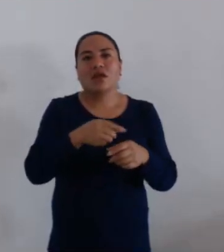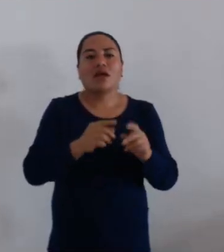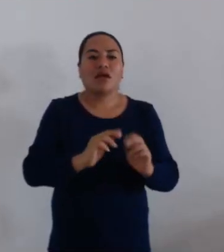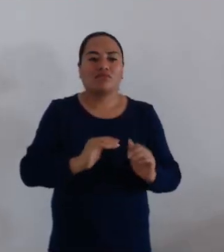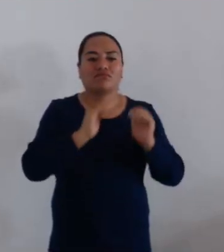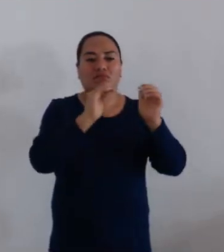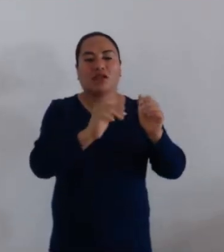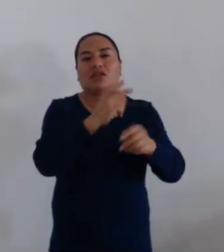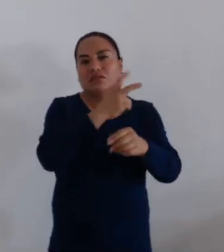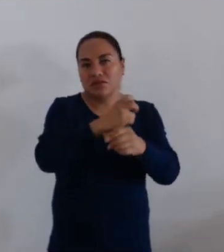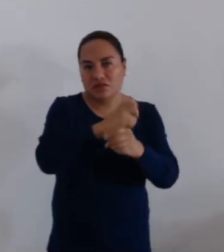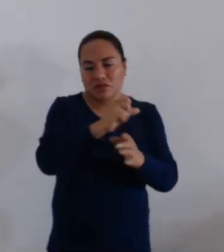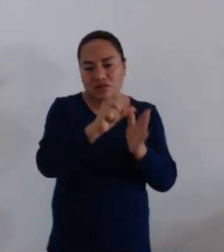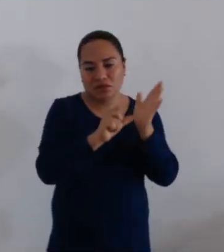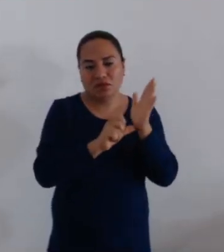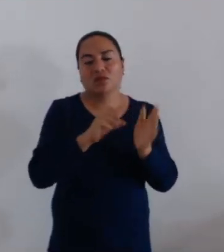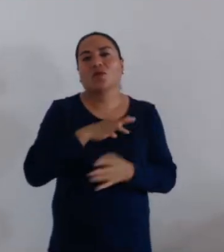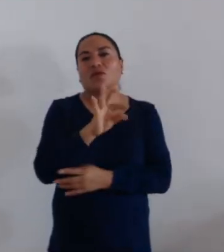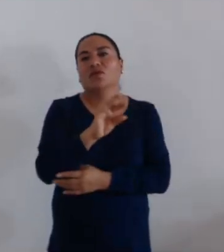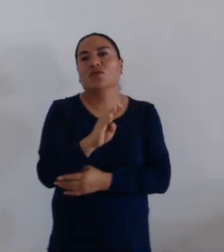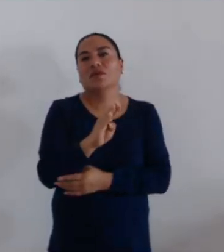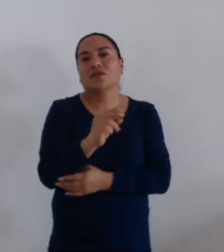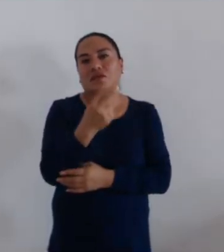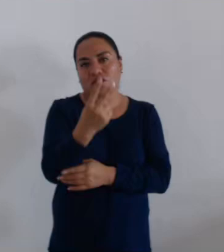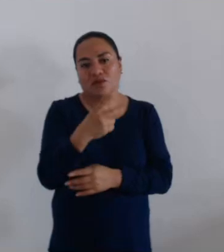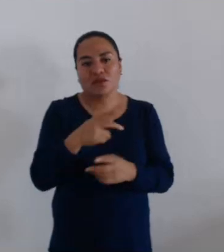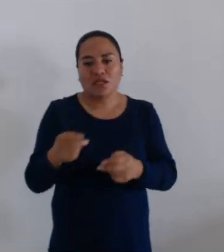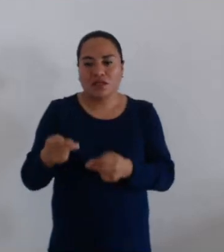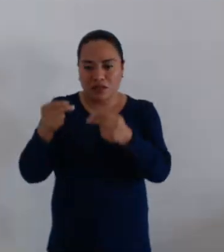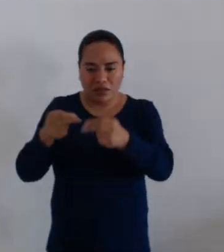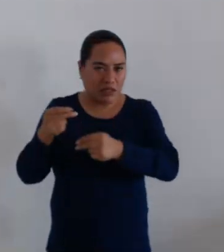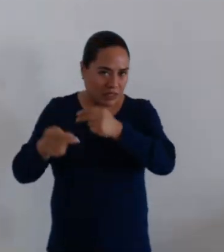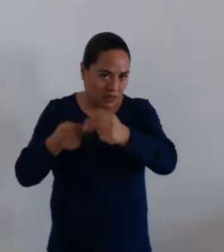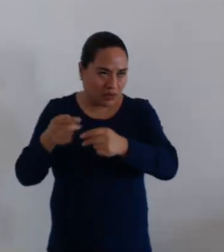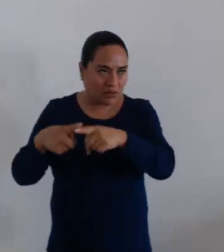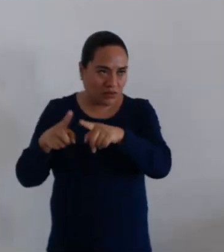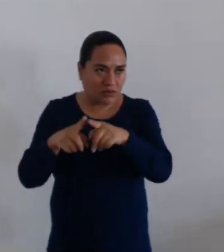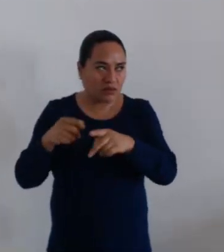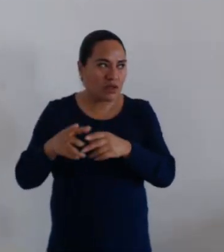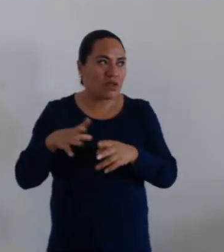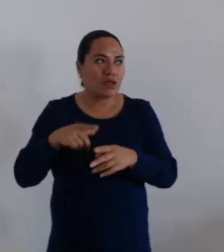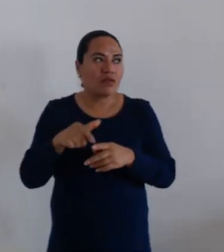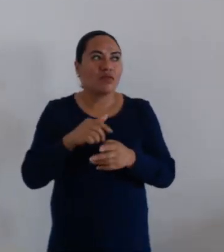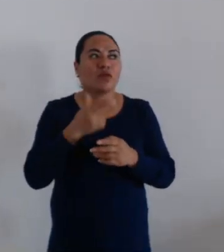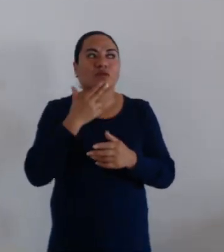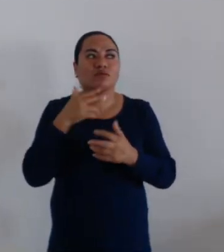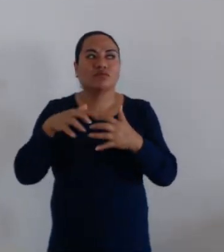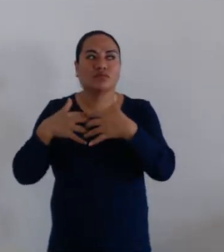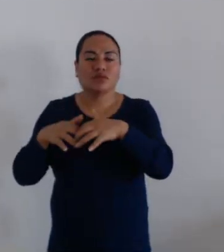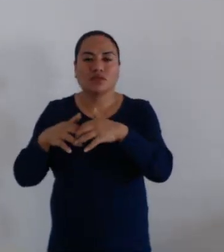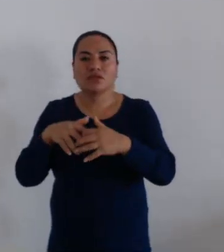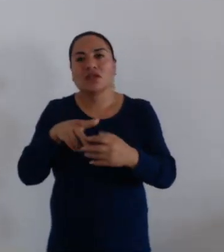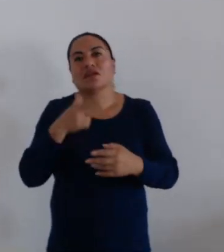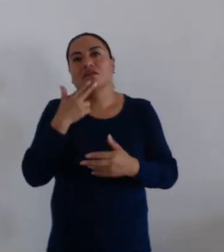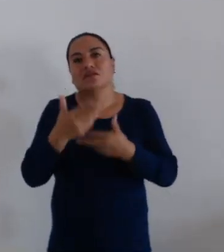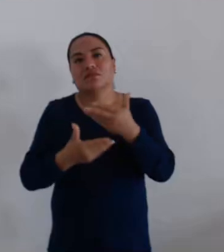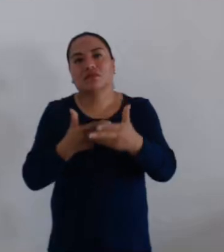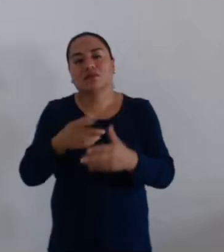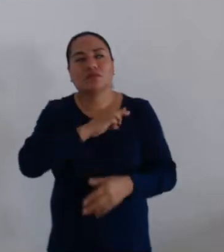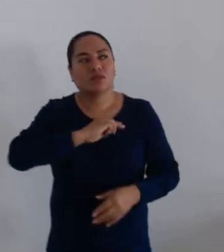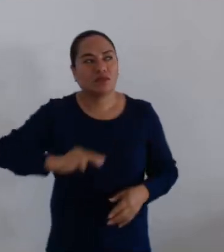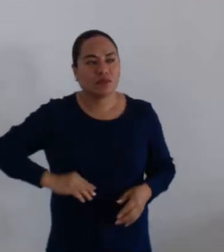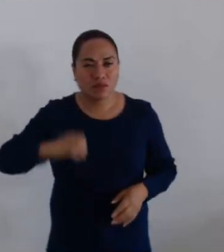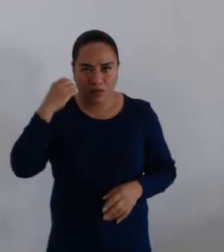segunda del artículo 94 del Reglamento de Establecimientos Comerciales, Industriales y de Servicios del Municipio de Oaxaca de